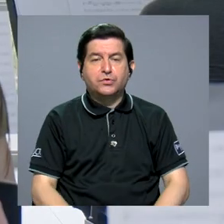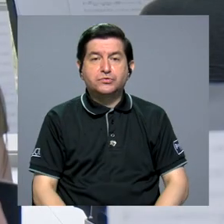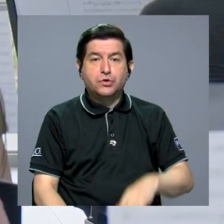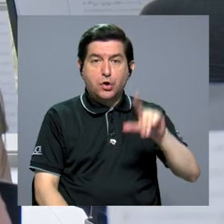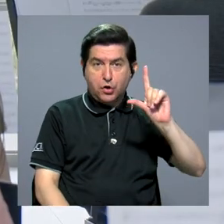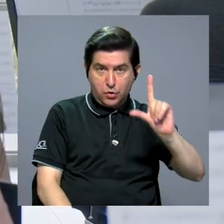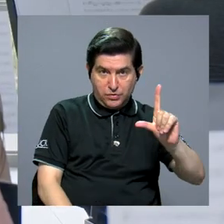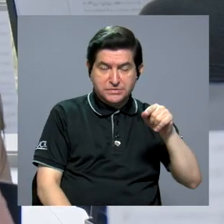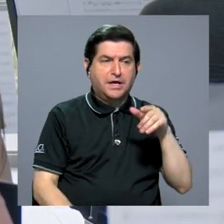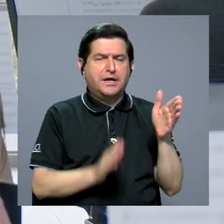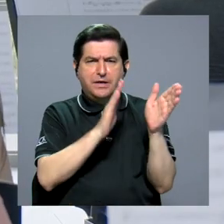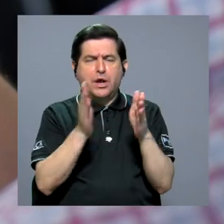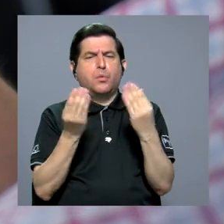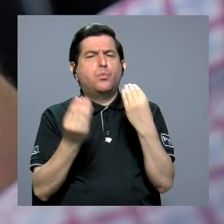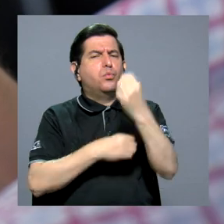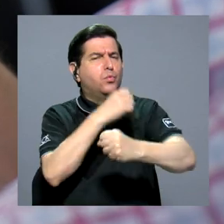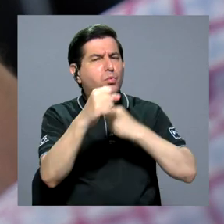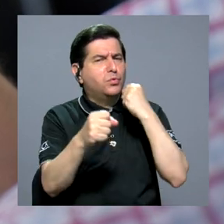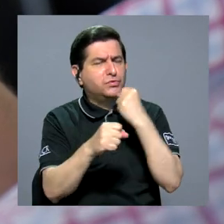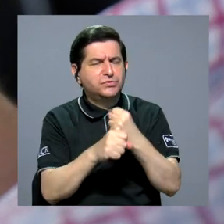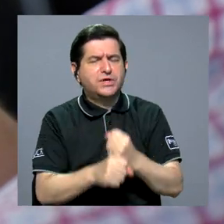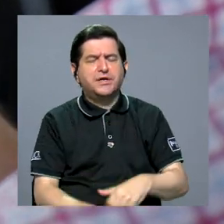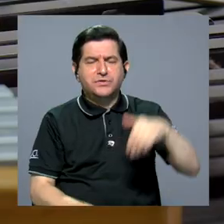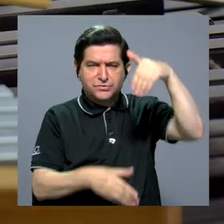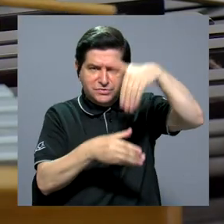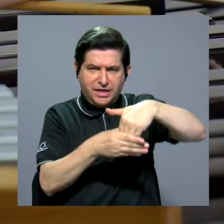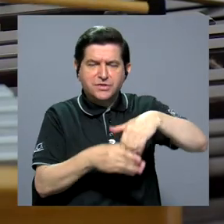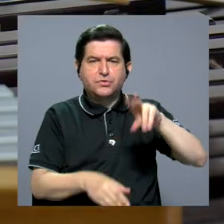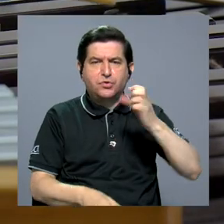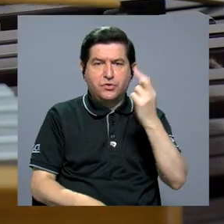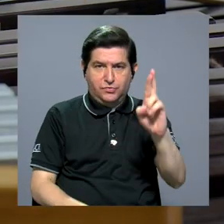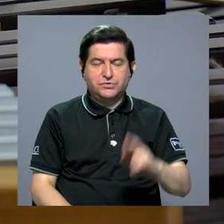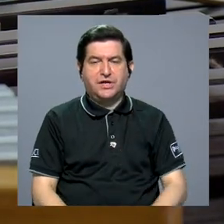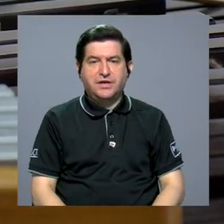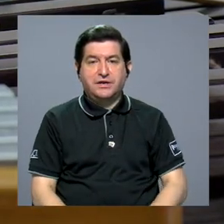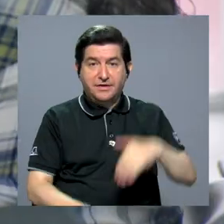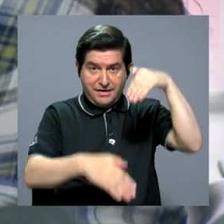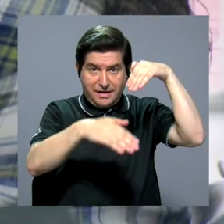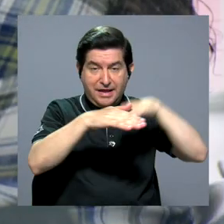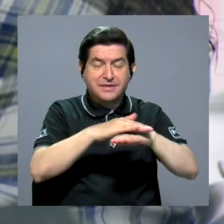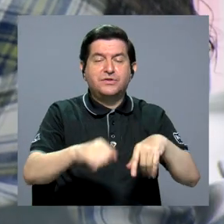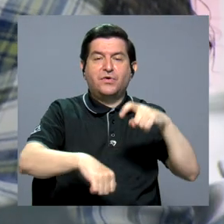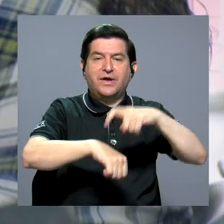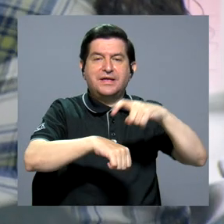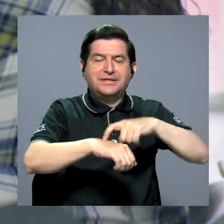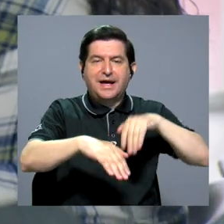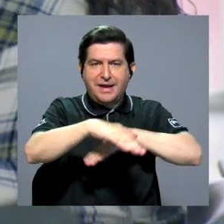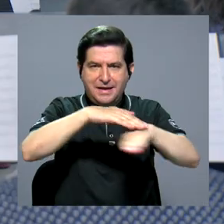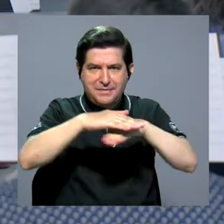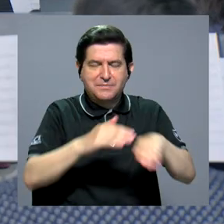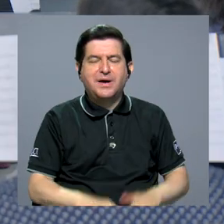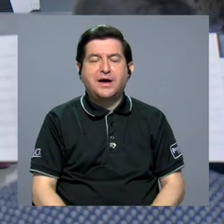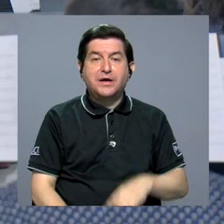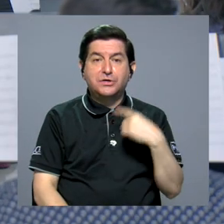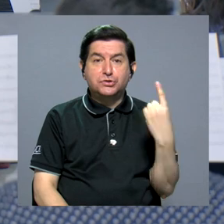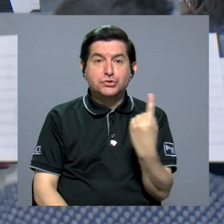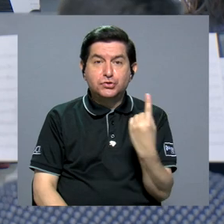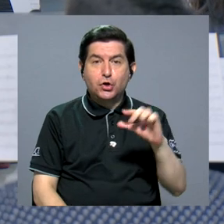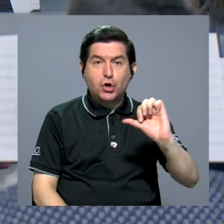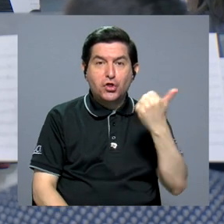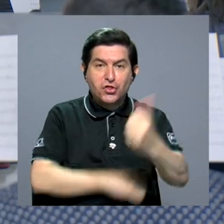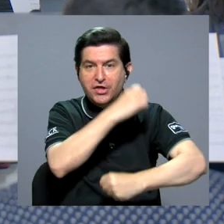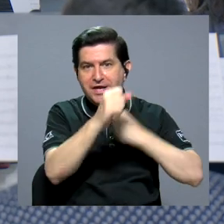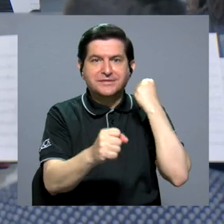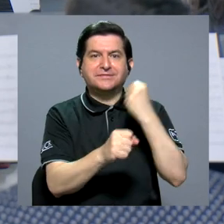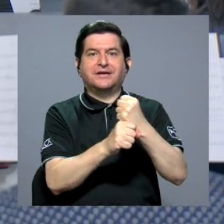Luisana se preparó por muchos años en la UCR. De hecho, ingresó a la etapa básica cuando tenía apenas 10